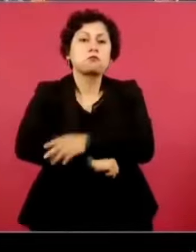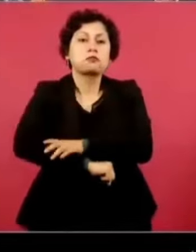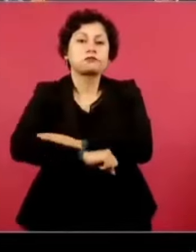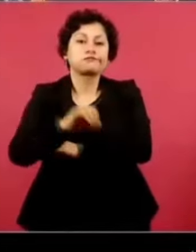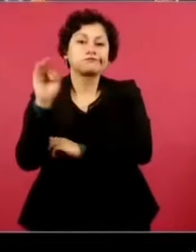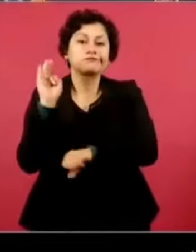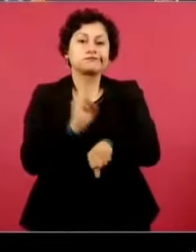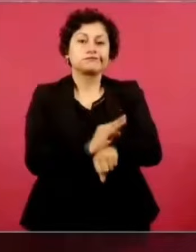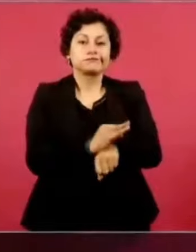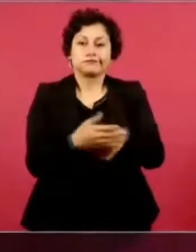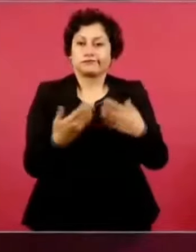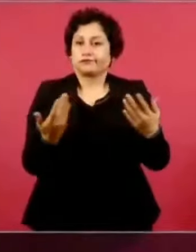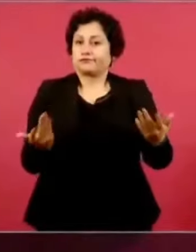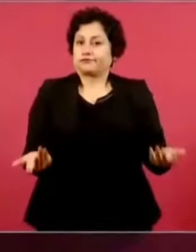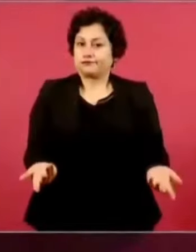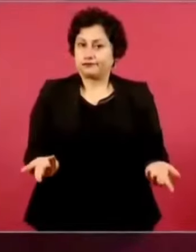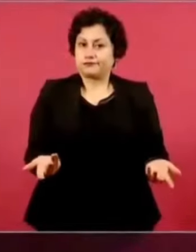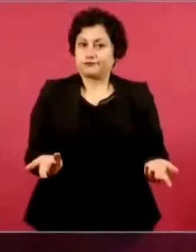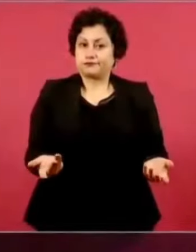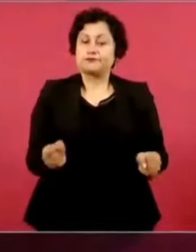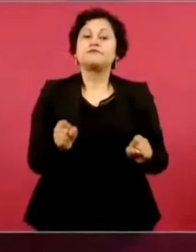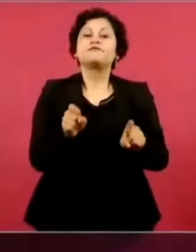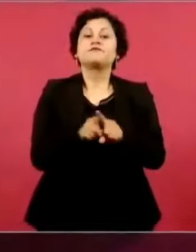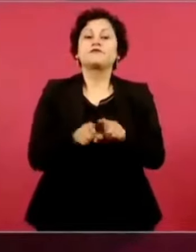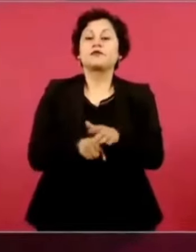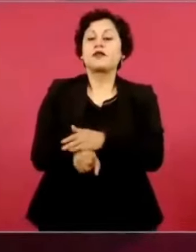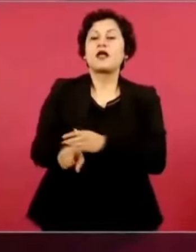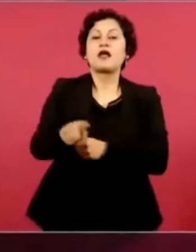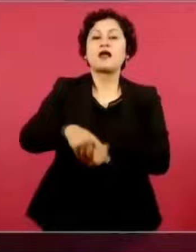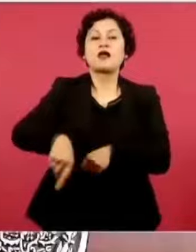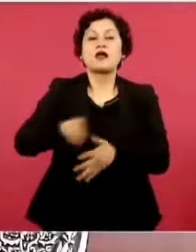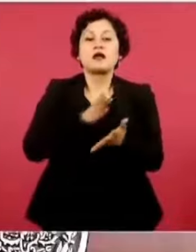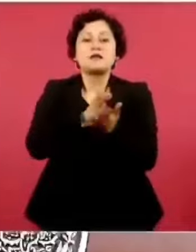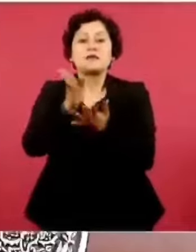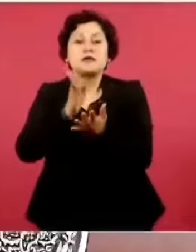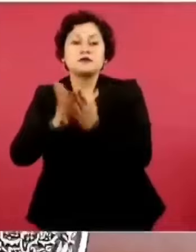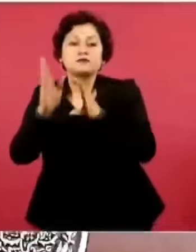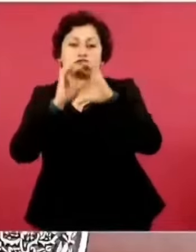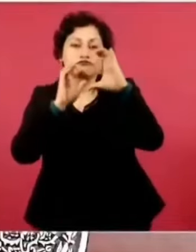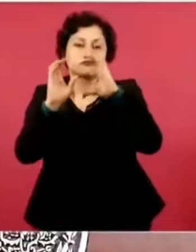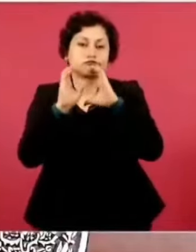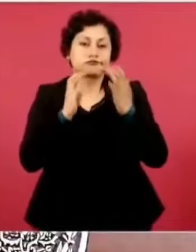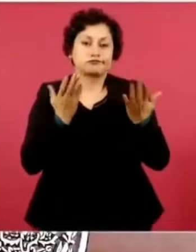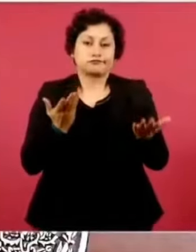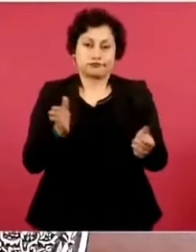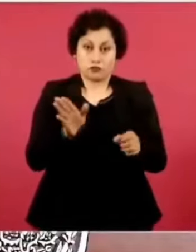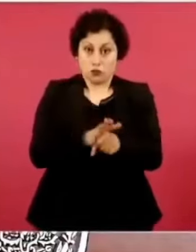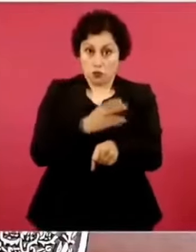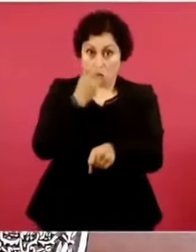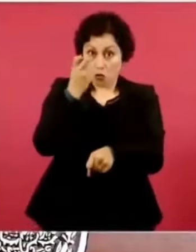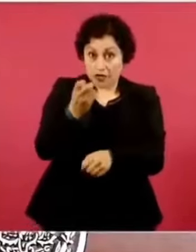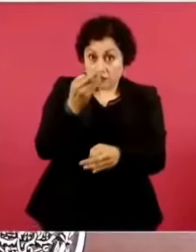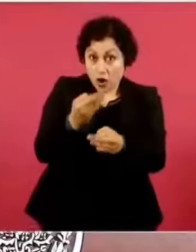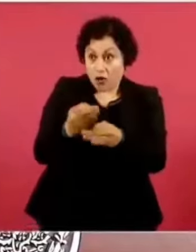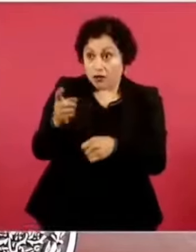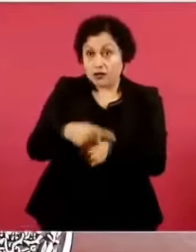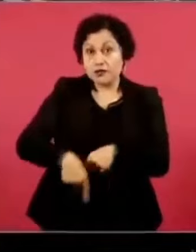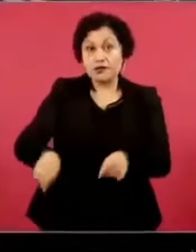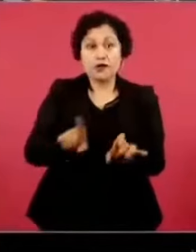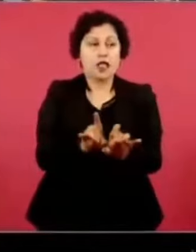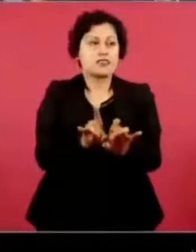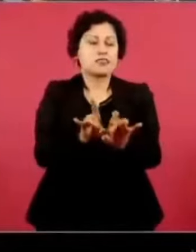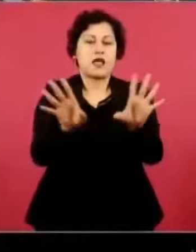hasta los medios de información, por eso es la inconformidad. Entonces, tú me traes ese